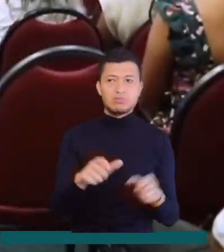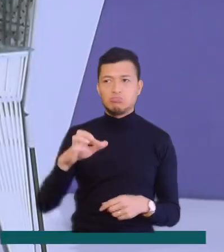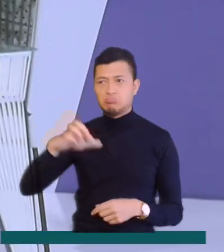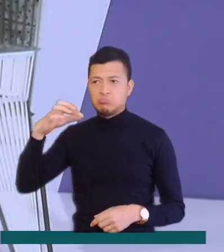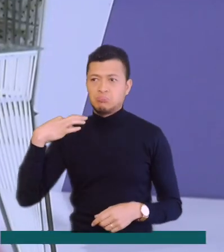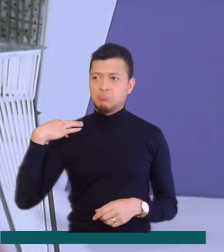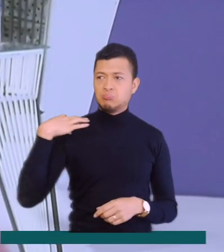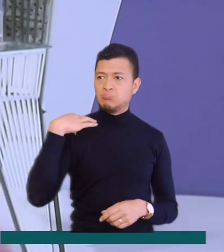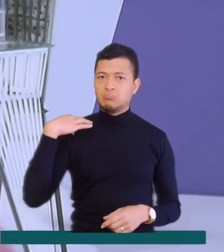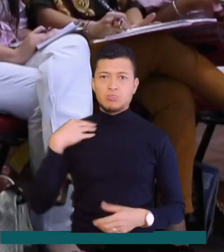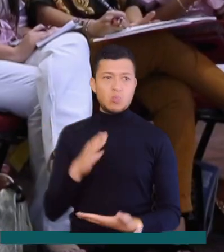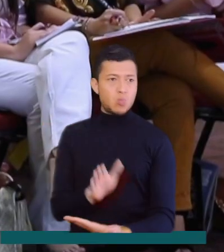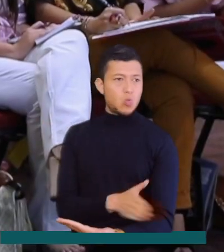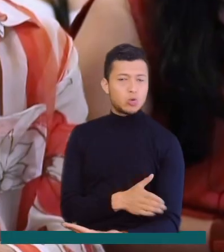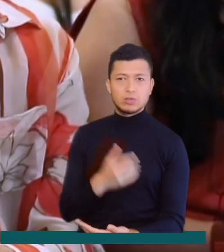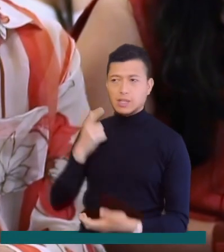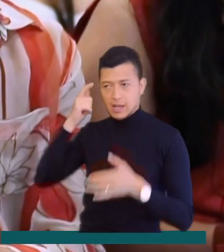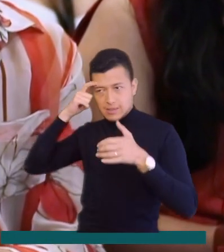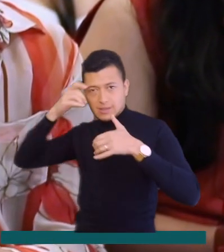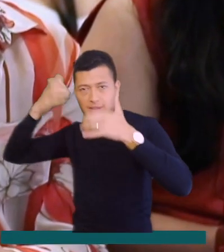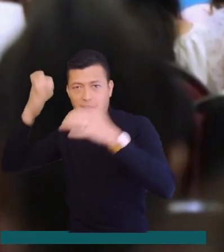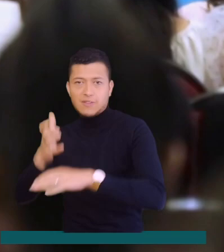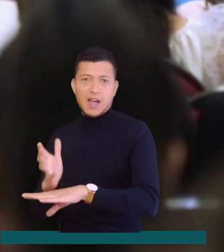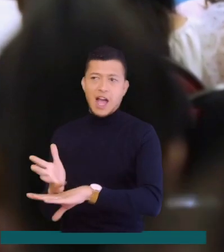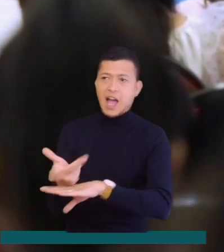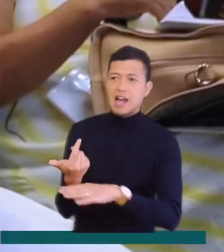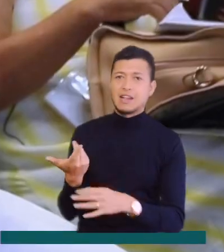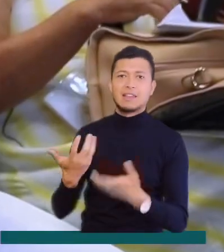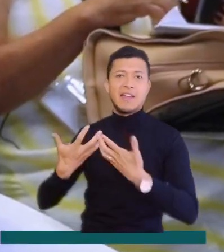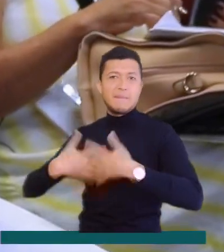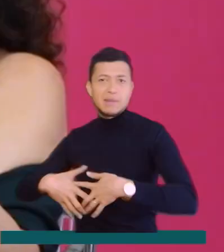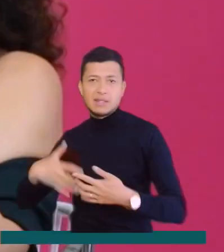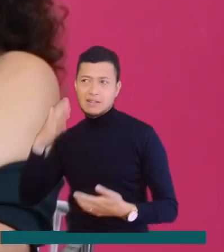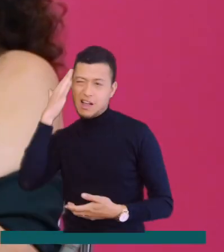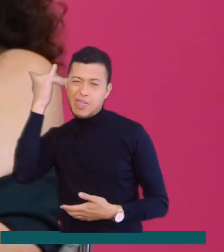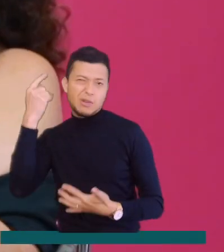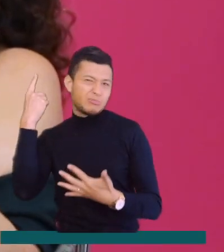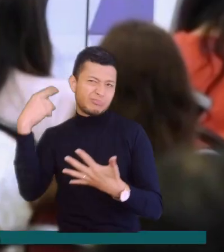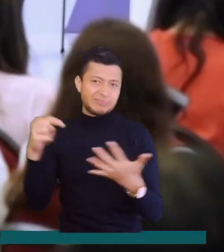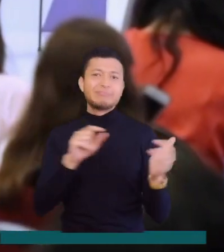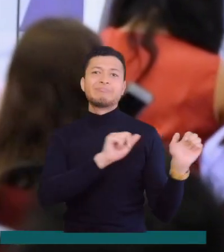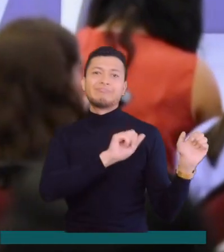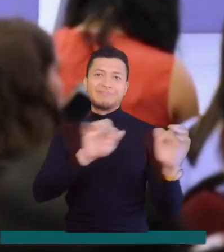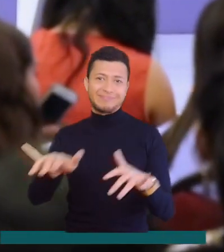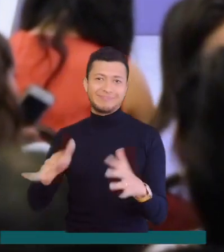y expertos en moda, músicos, chefs, artistas, empresarios y académicos.